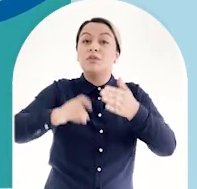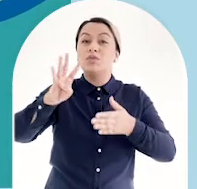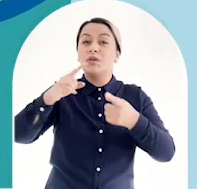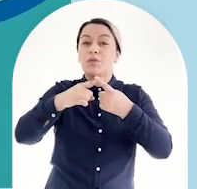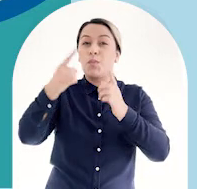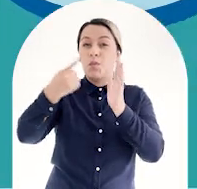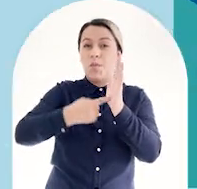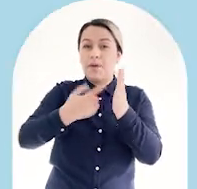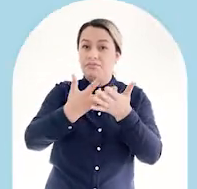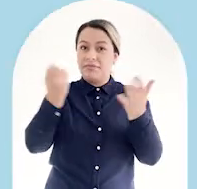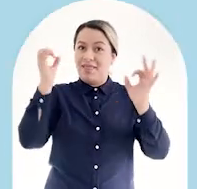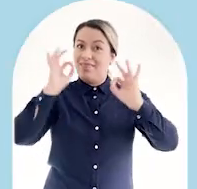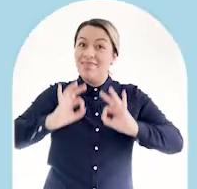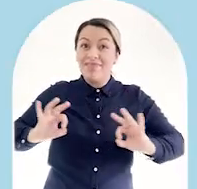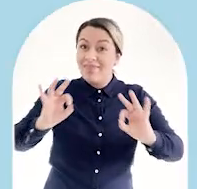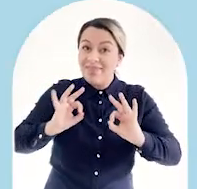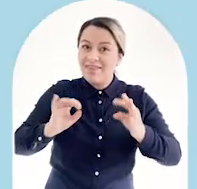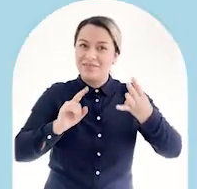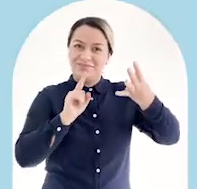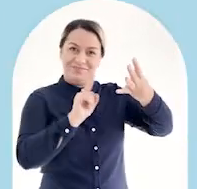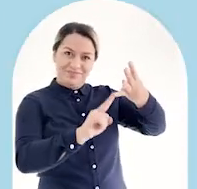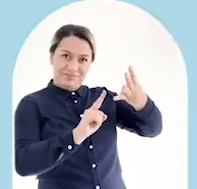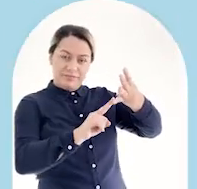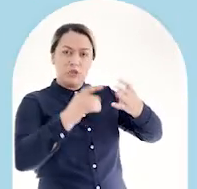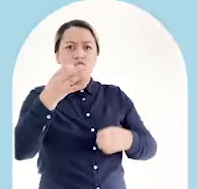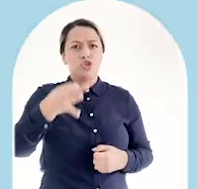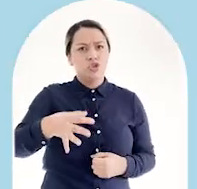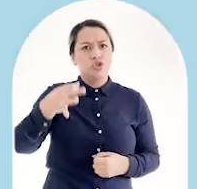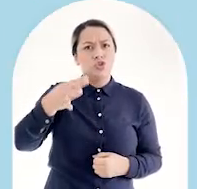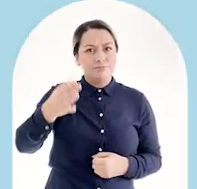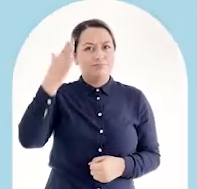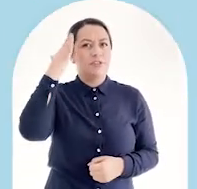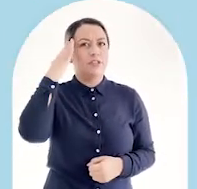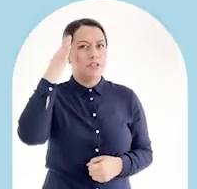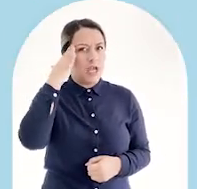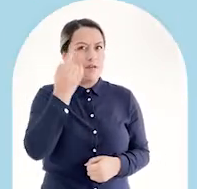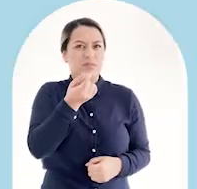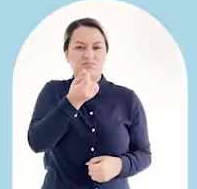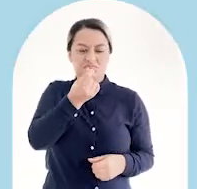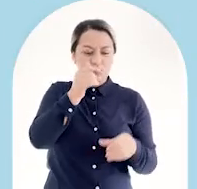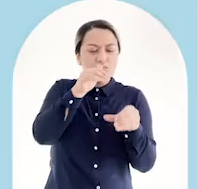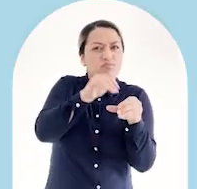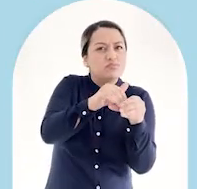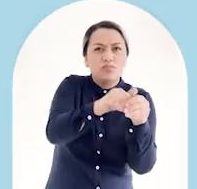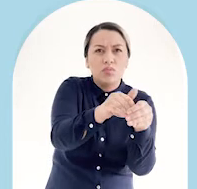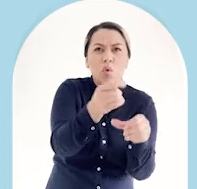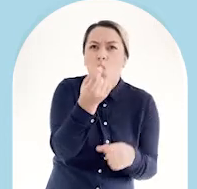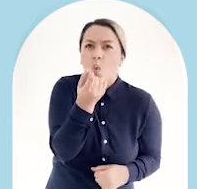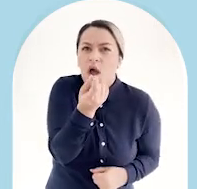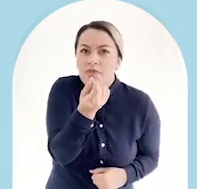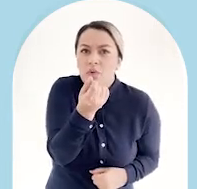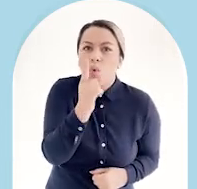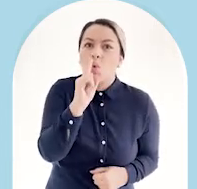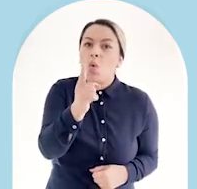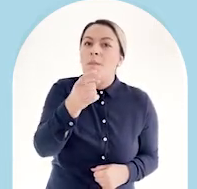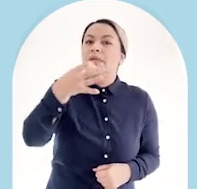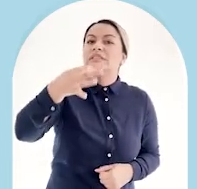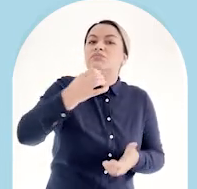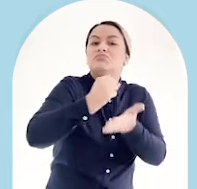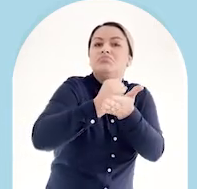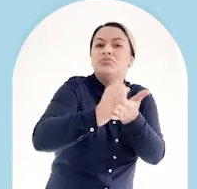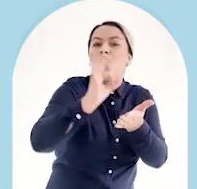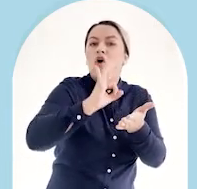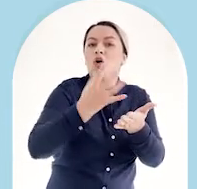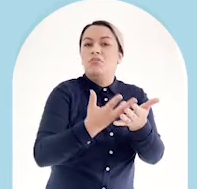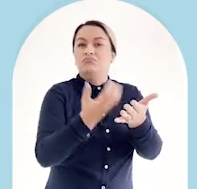cuatro por mil. Cuarto, siempre sabrá cuánto tiene ahorrado porque cada vez que recario retire, le